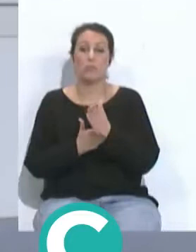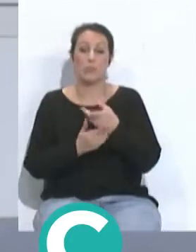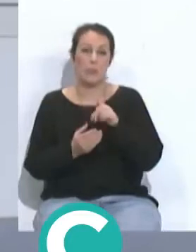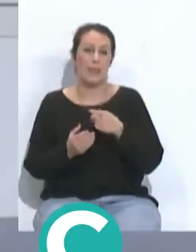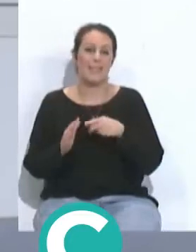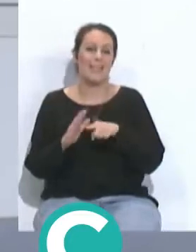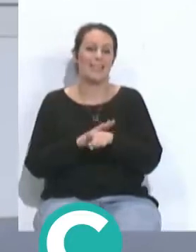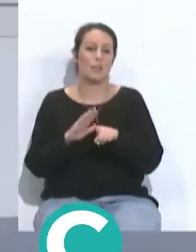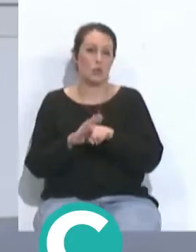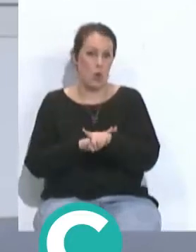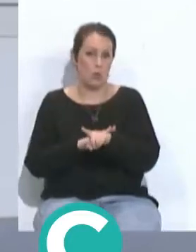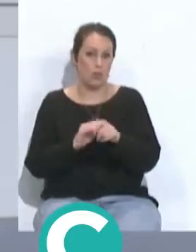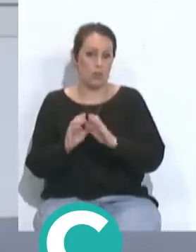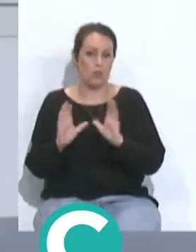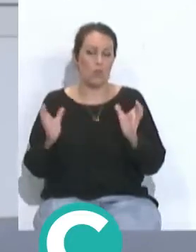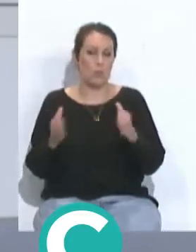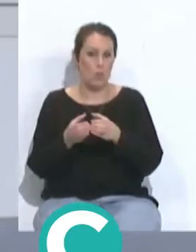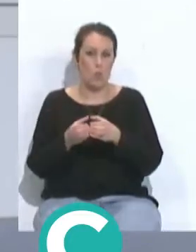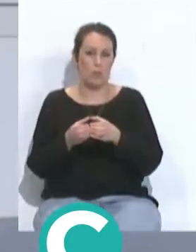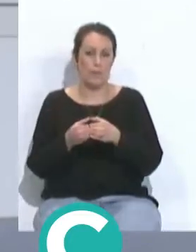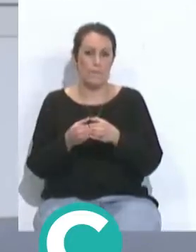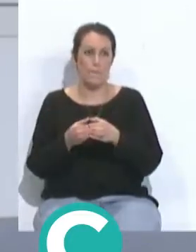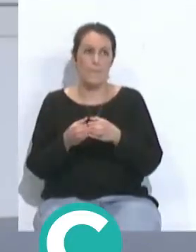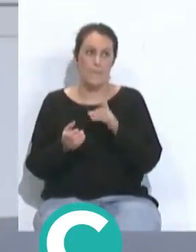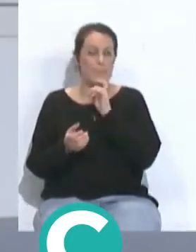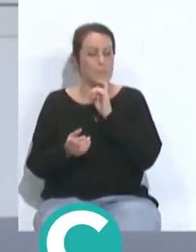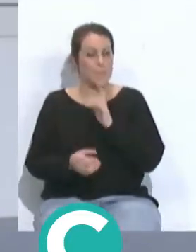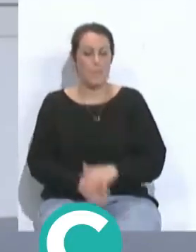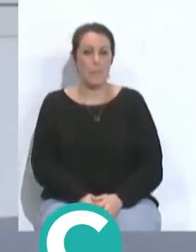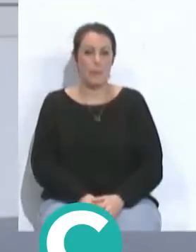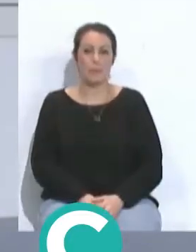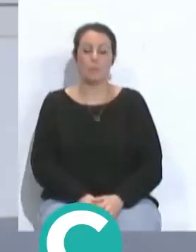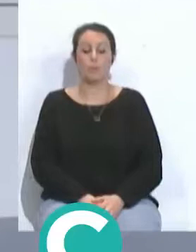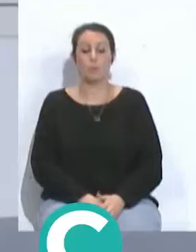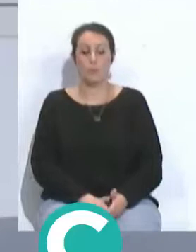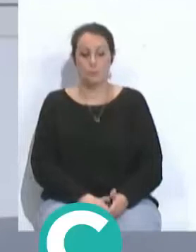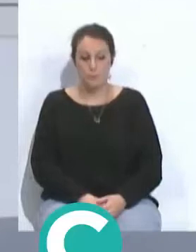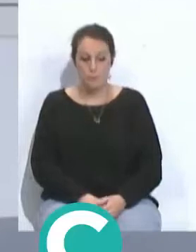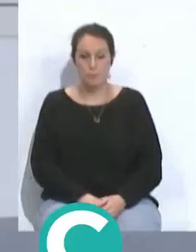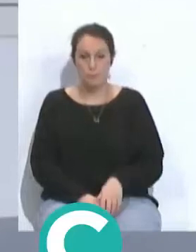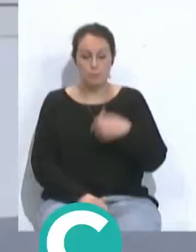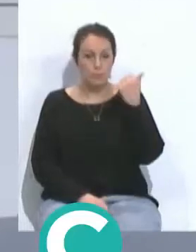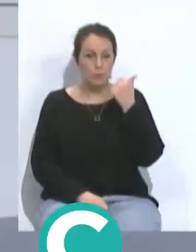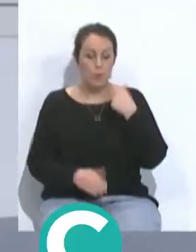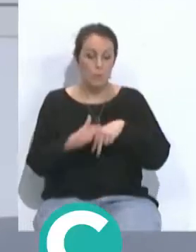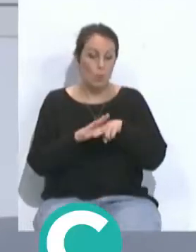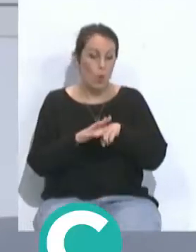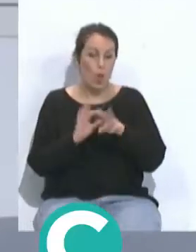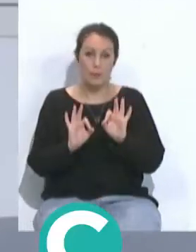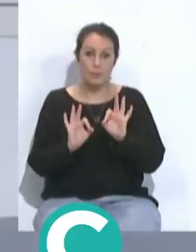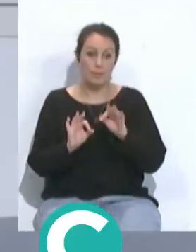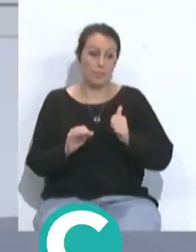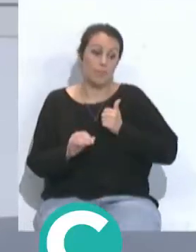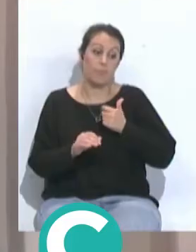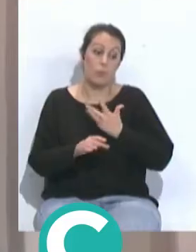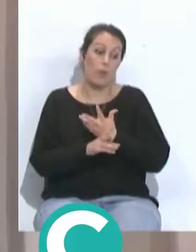la gestión de ese grupo es complicado hombre pero el fútbol es así son oportunidades